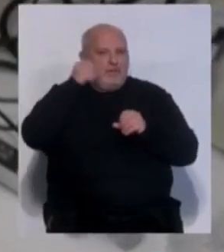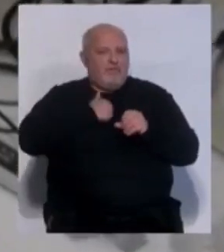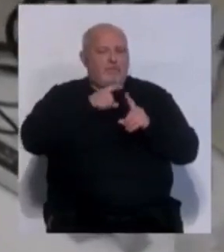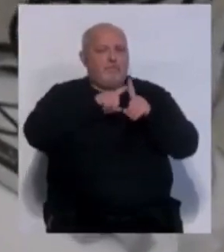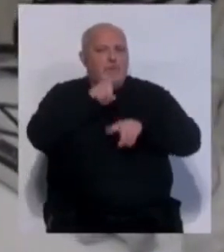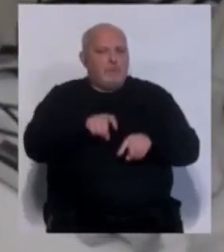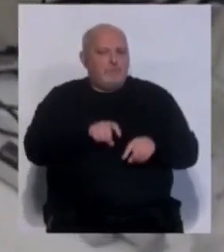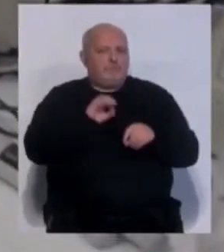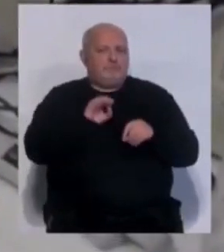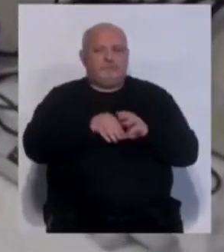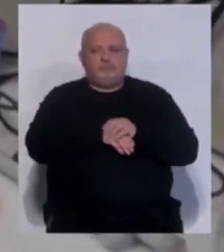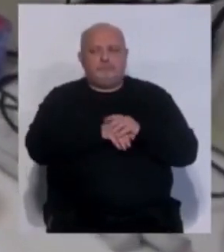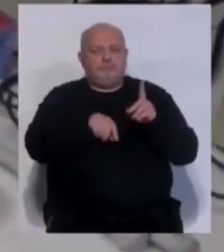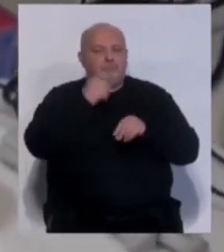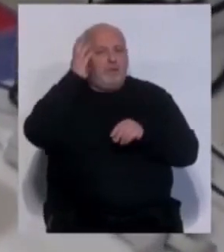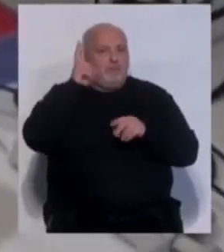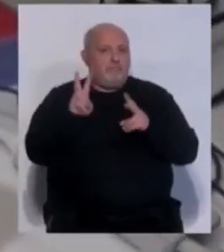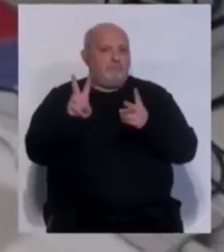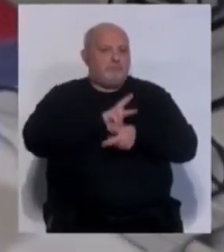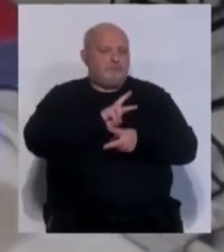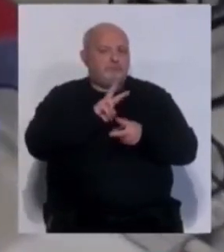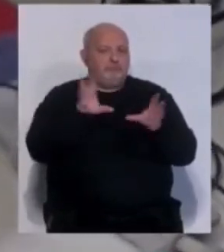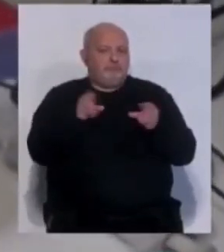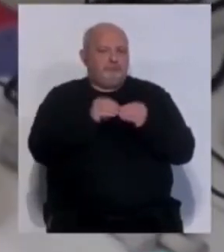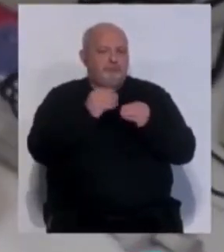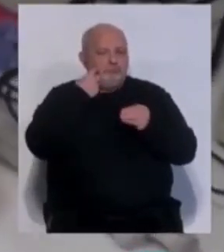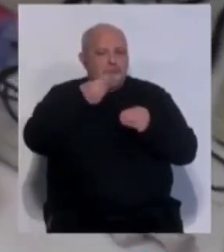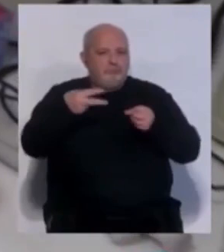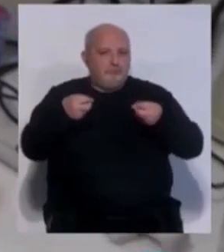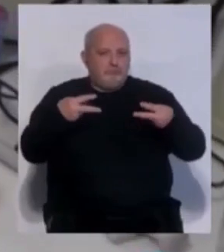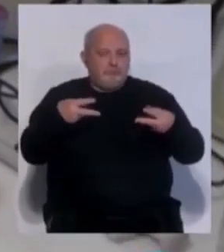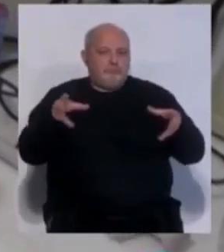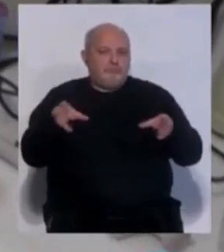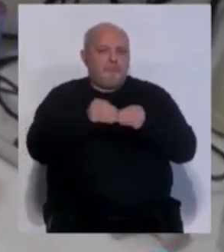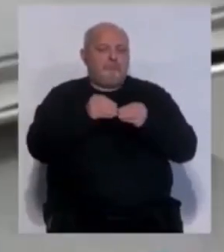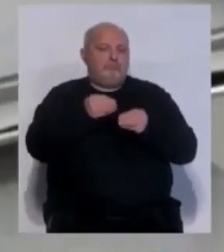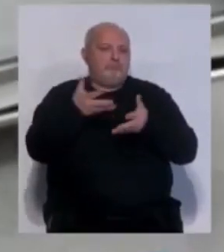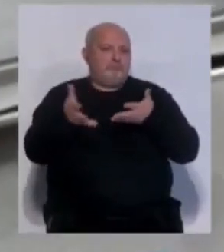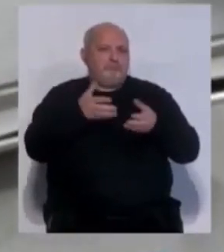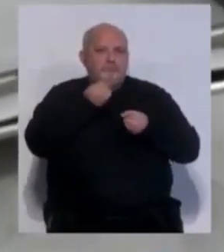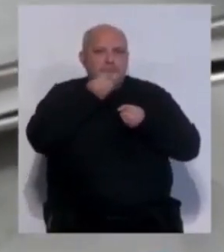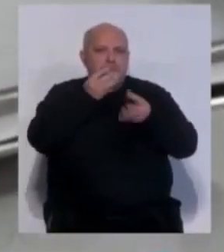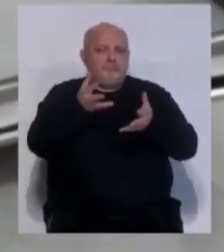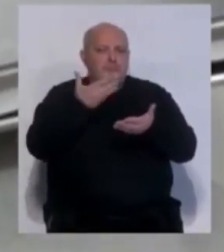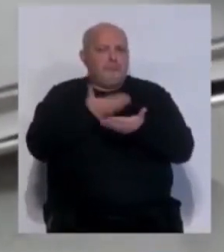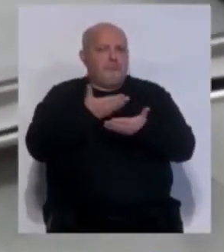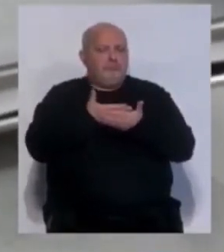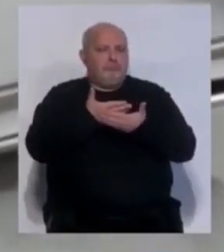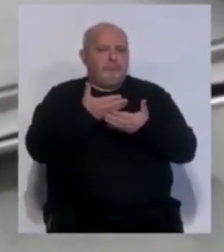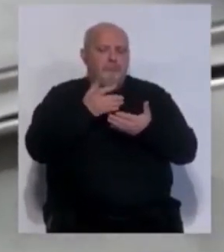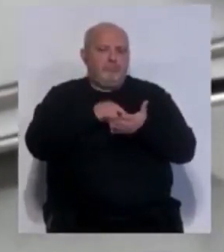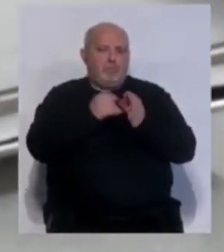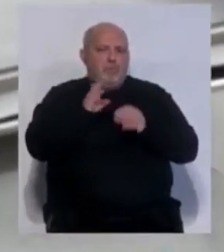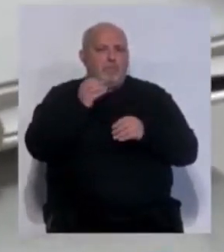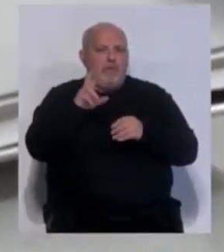hace unas preguntas y la inteligencia artificial junta esto con el resultado del test y te da una fiabilidad. Pues se ha comprobado en este proyecto